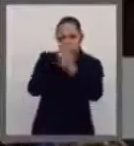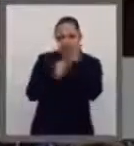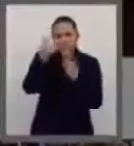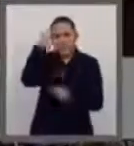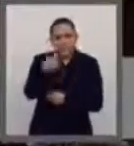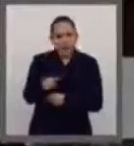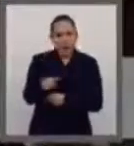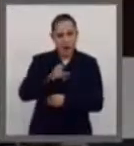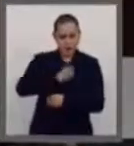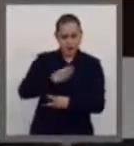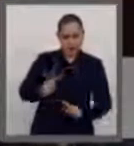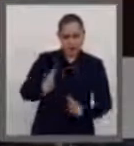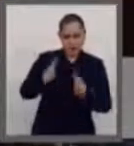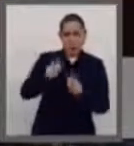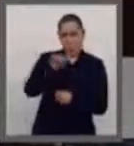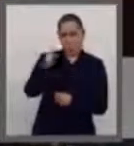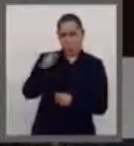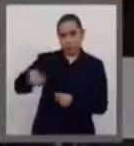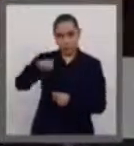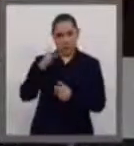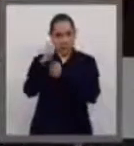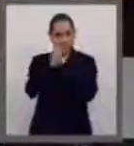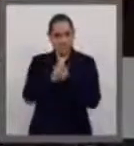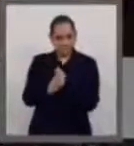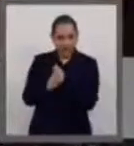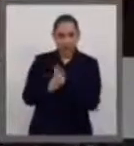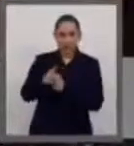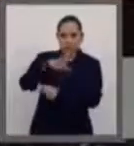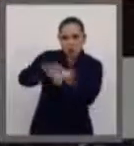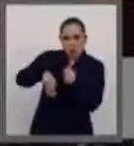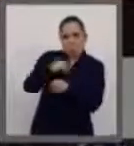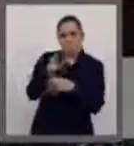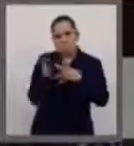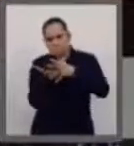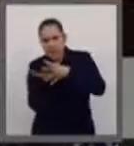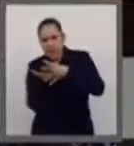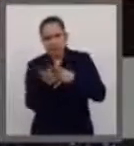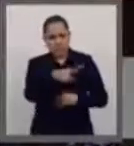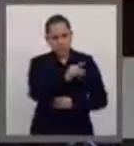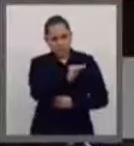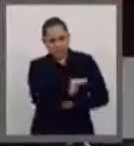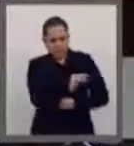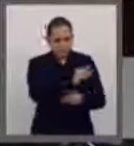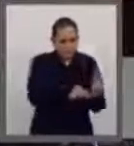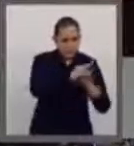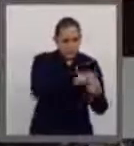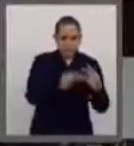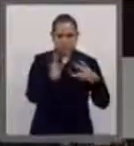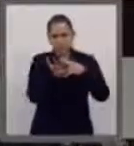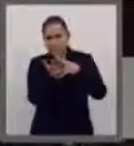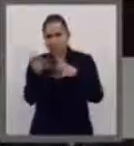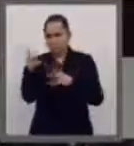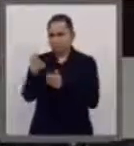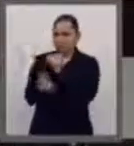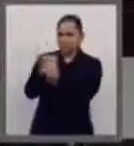se dan en los países de ingresos bajos y medios. Donde el diagnóstico del problema